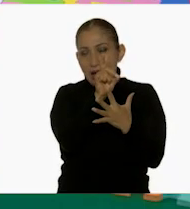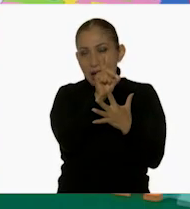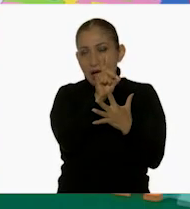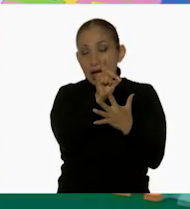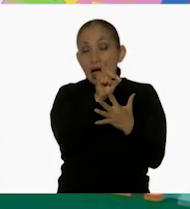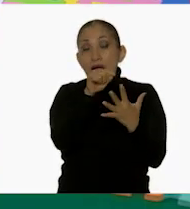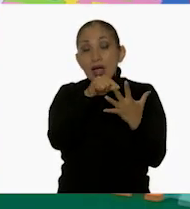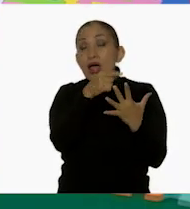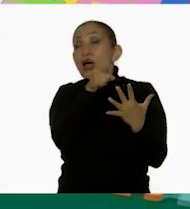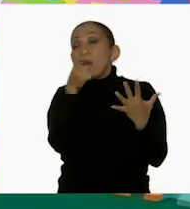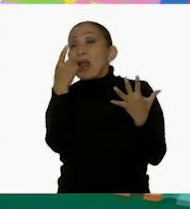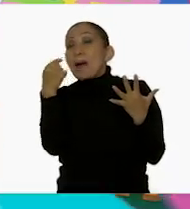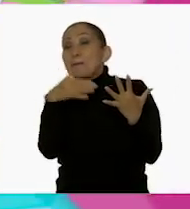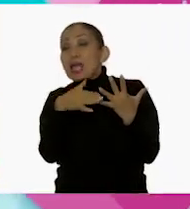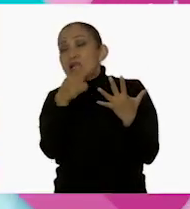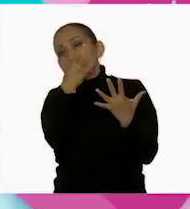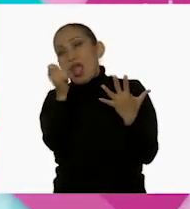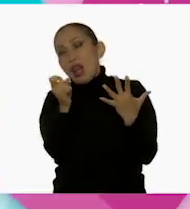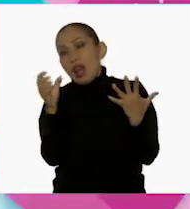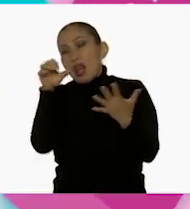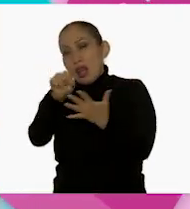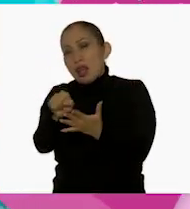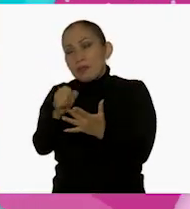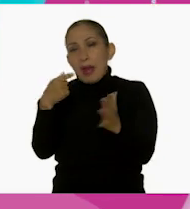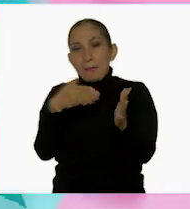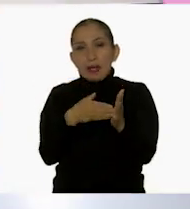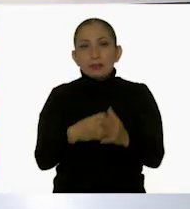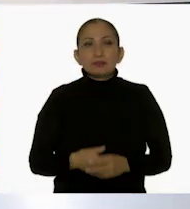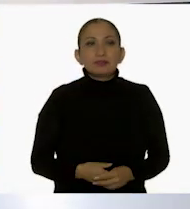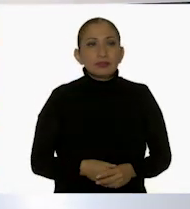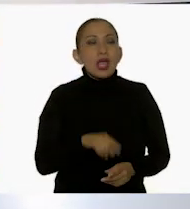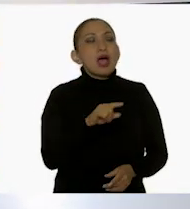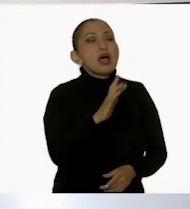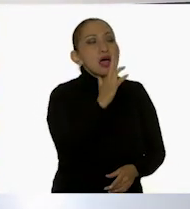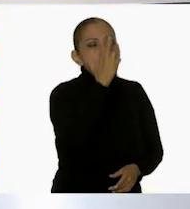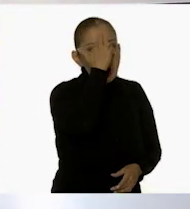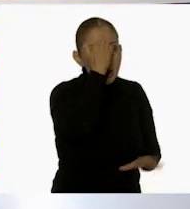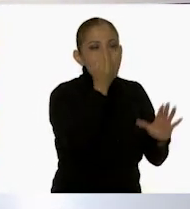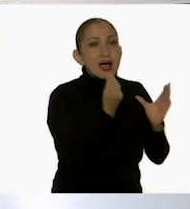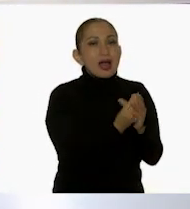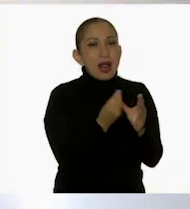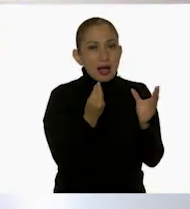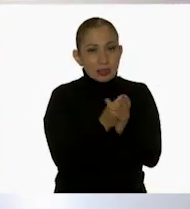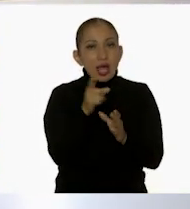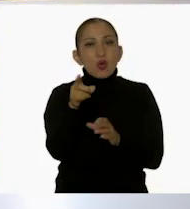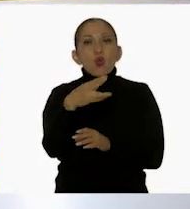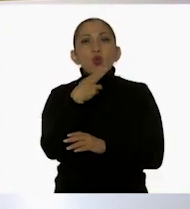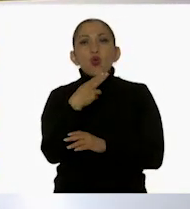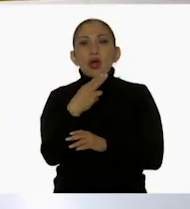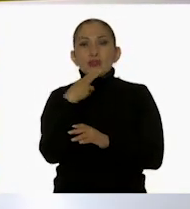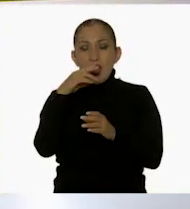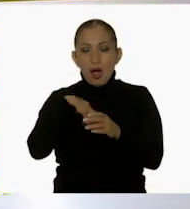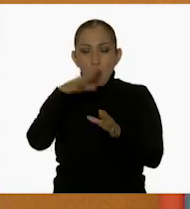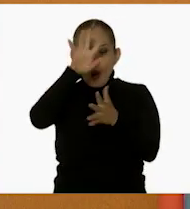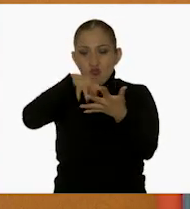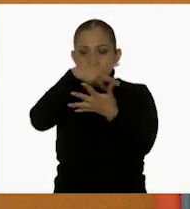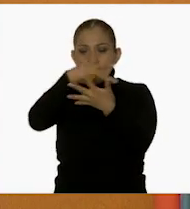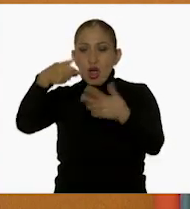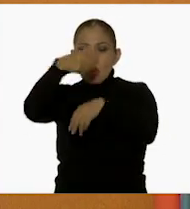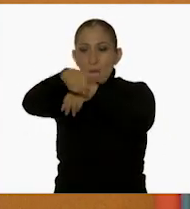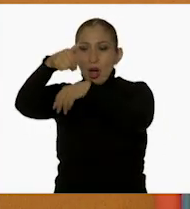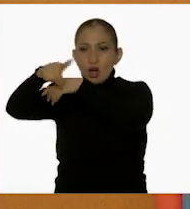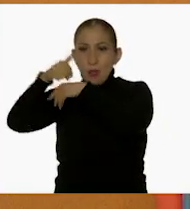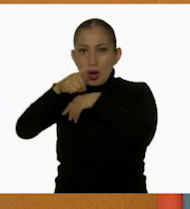y luego me falta una centena completa para llegar a mil. Ah, ya me acordé de esa clase. Y ellos estaban usando un tablero. Exacto, Hugo.